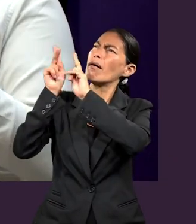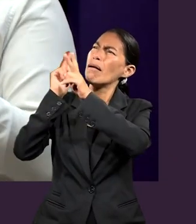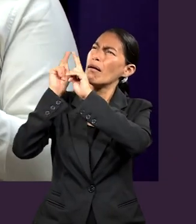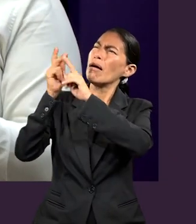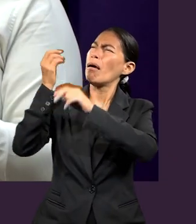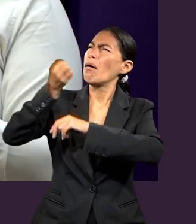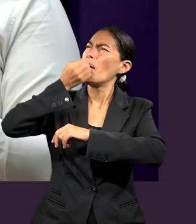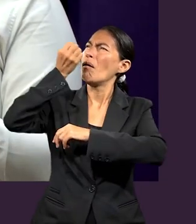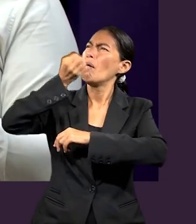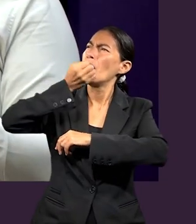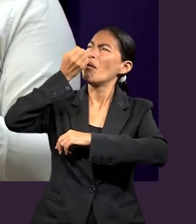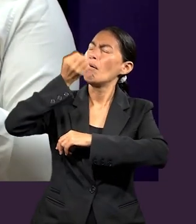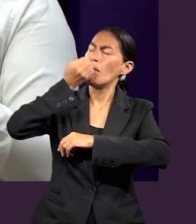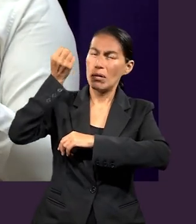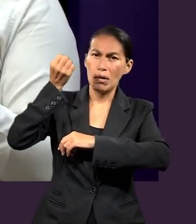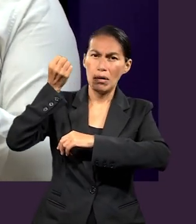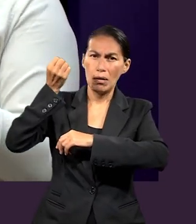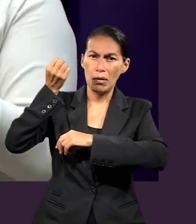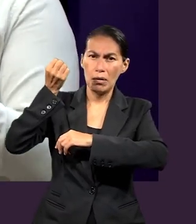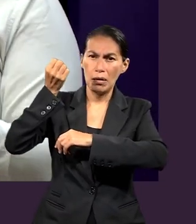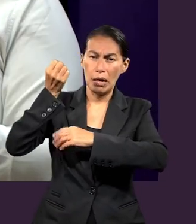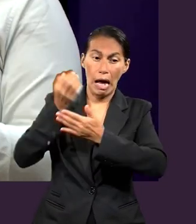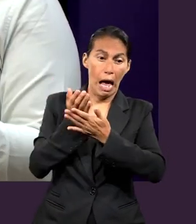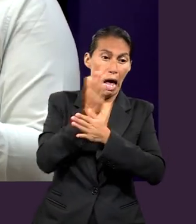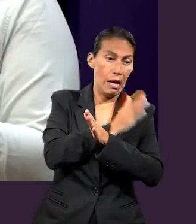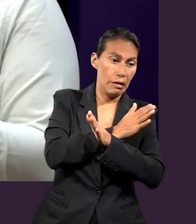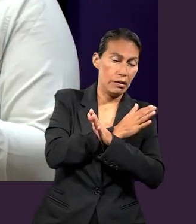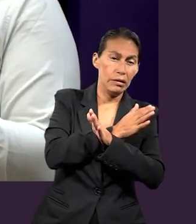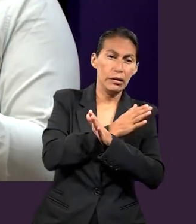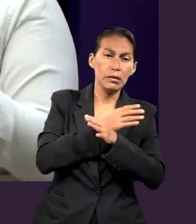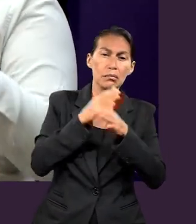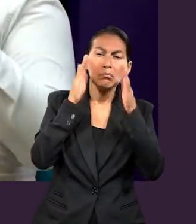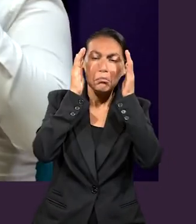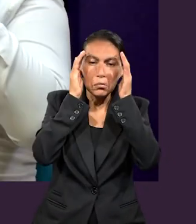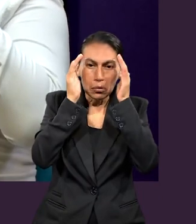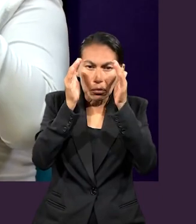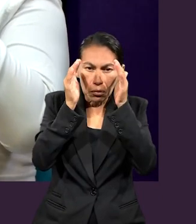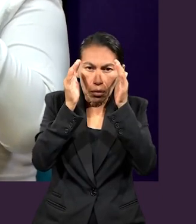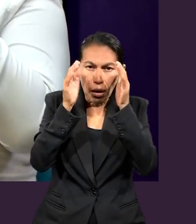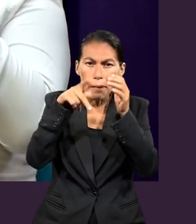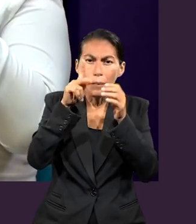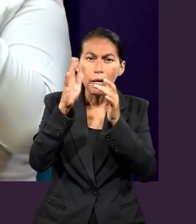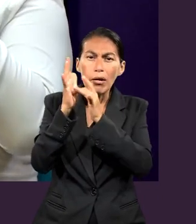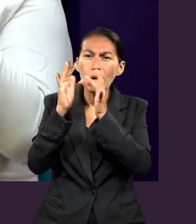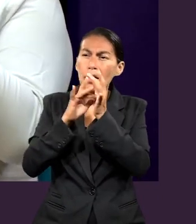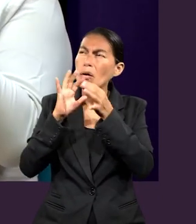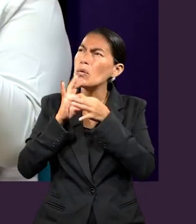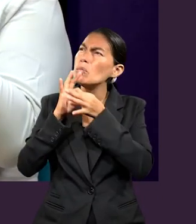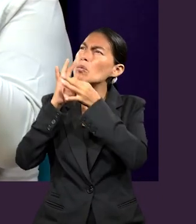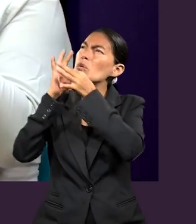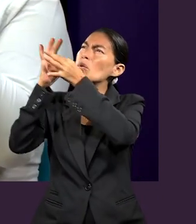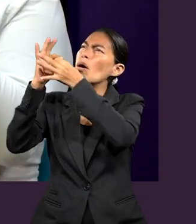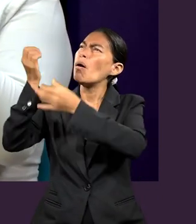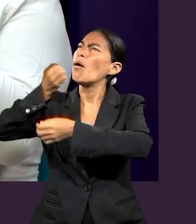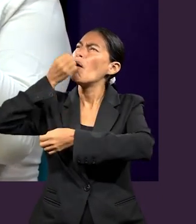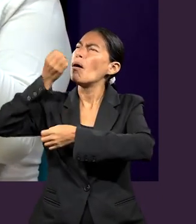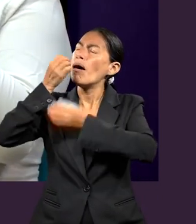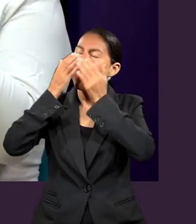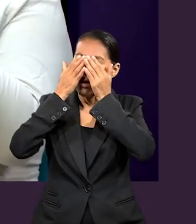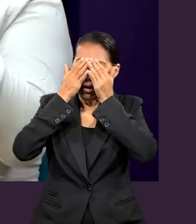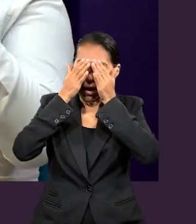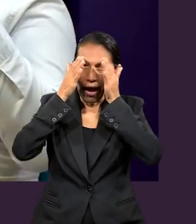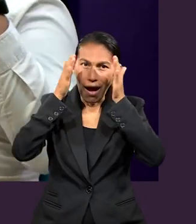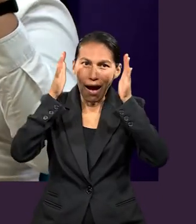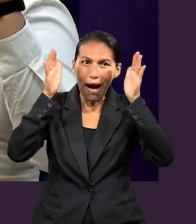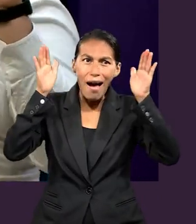Mientras más convive con él, o antes de convivir con Jesús, pues podemos estar así. Pero mientras más convivamos con Jesús,